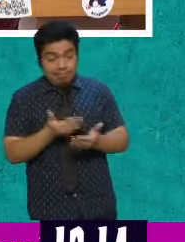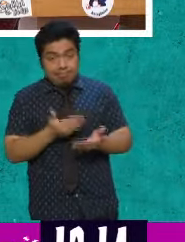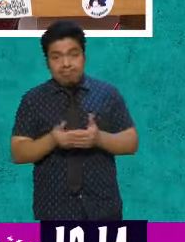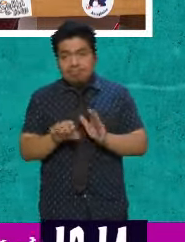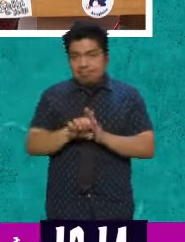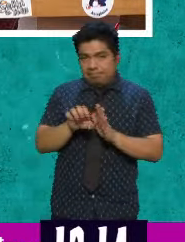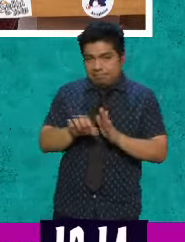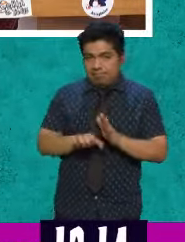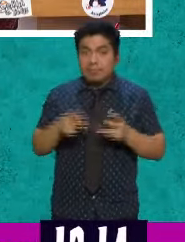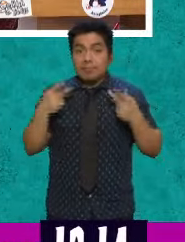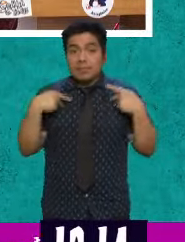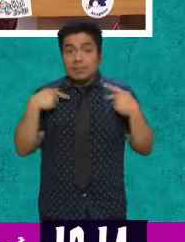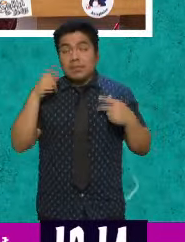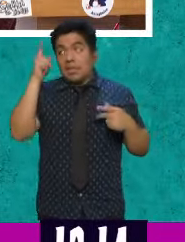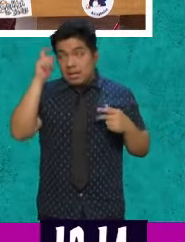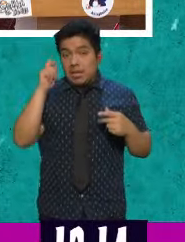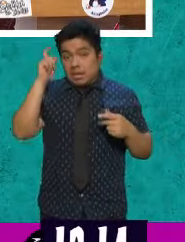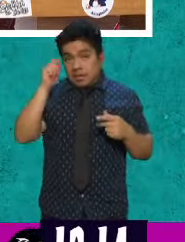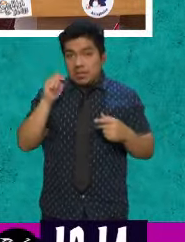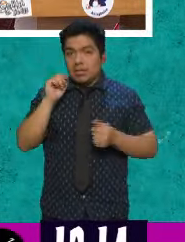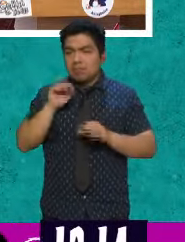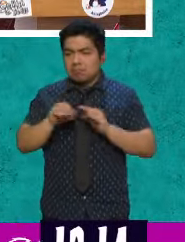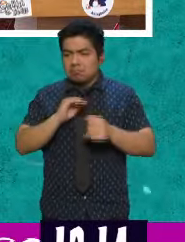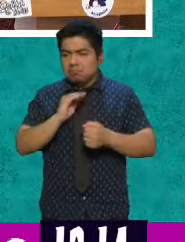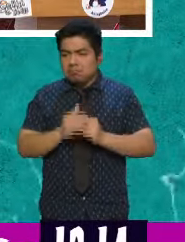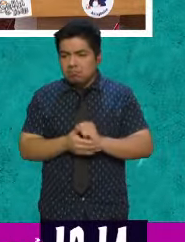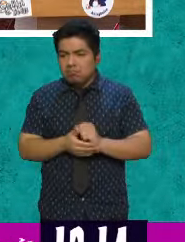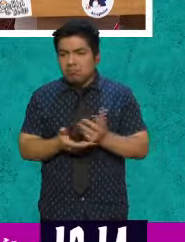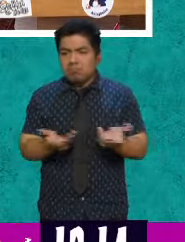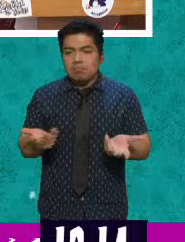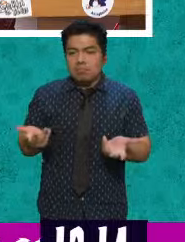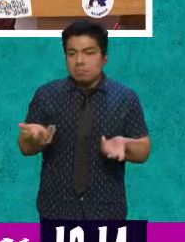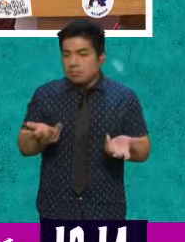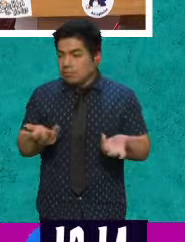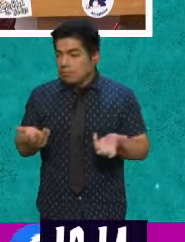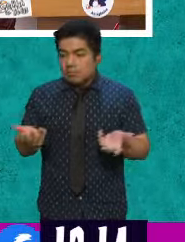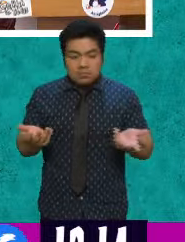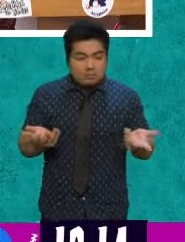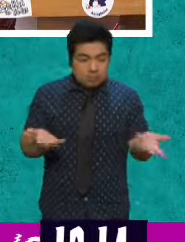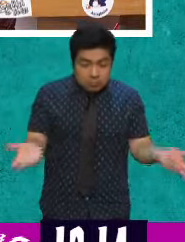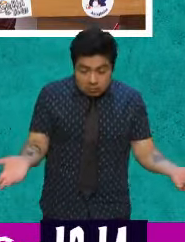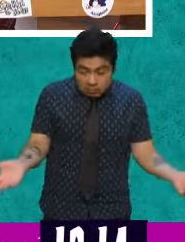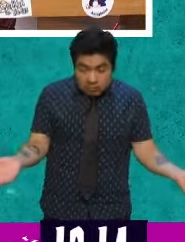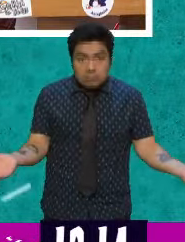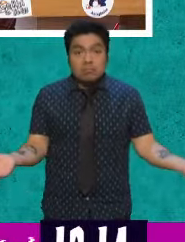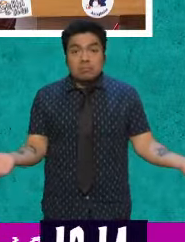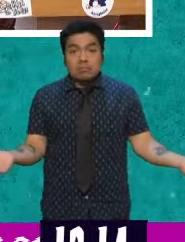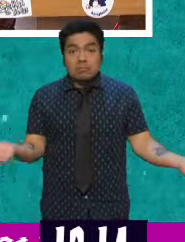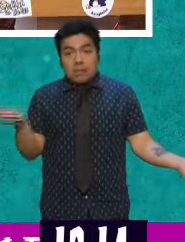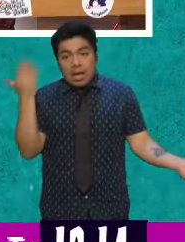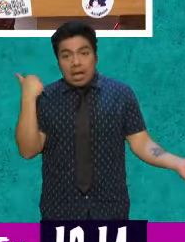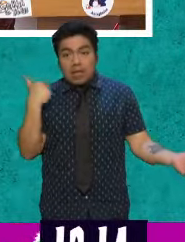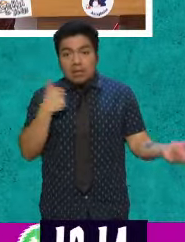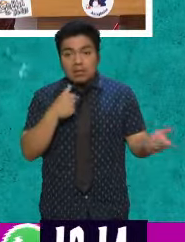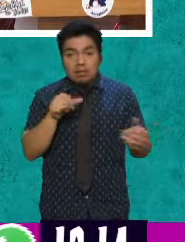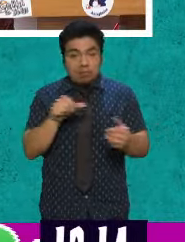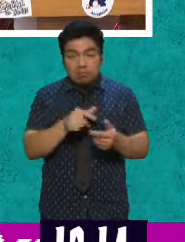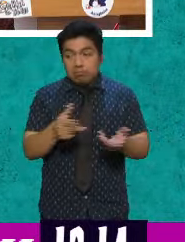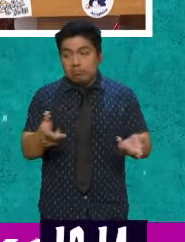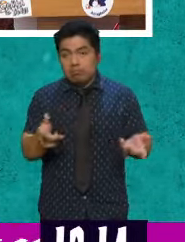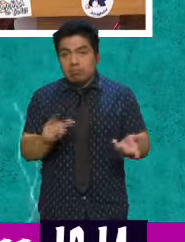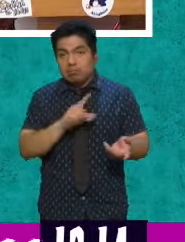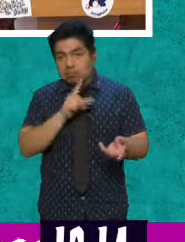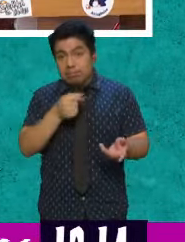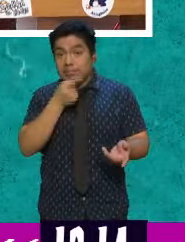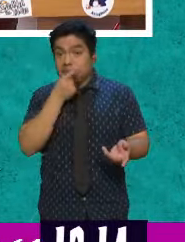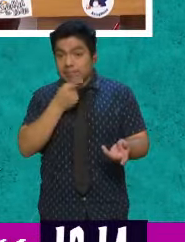se jubila o me lo jubilan y luego ya no sabe qué hacer porque no tenían otra meta o algo más. Y luego, no me